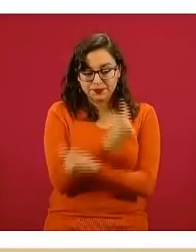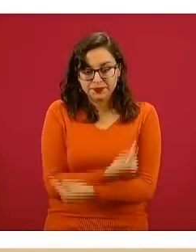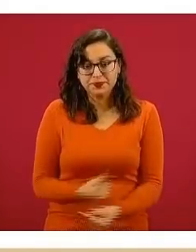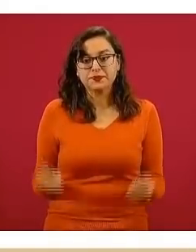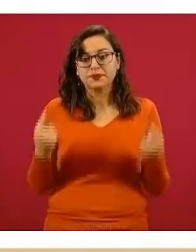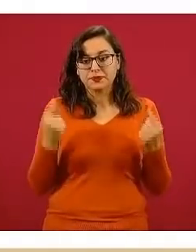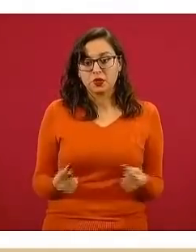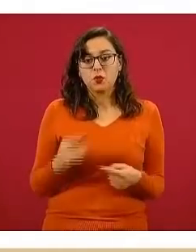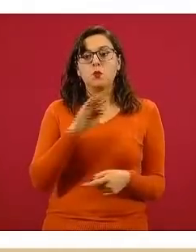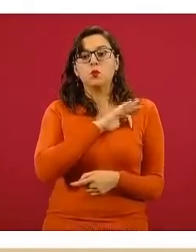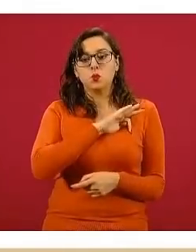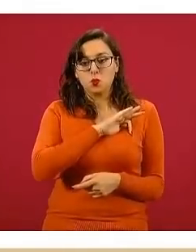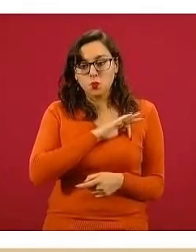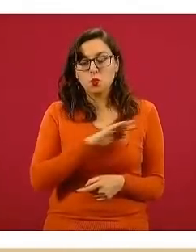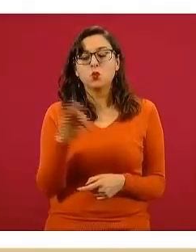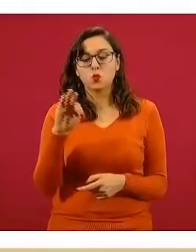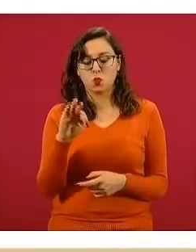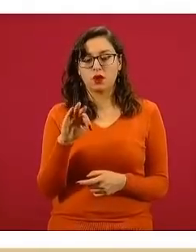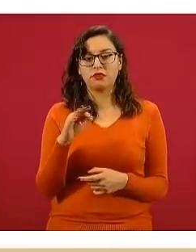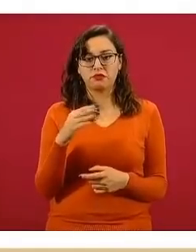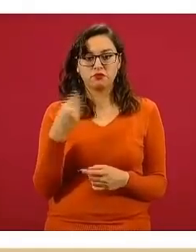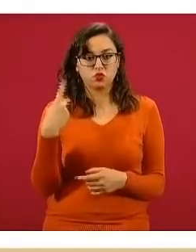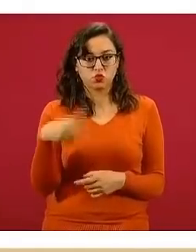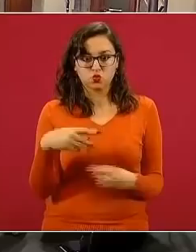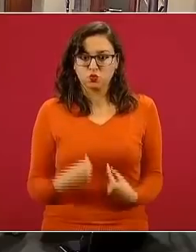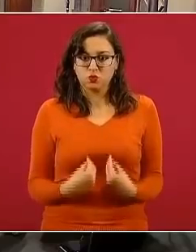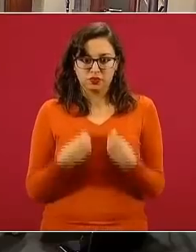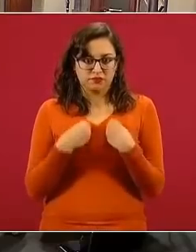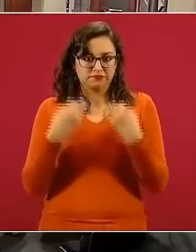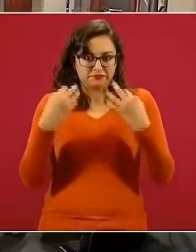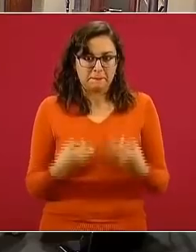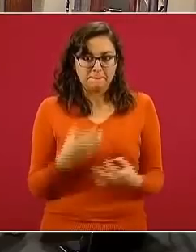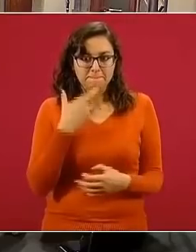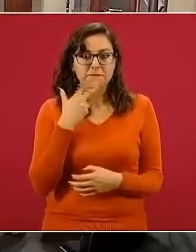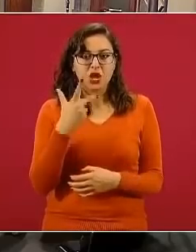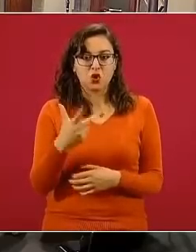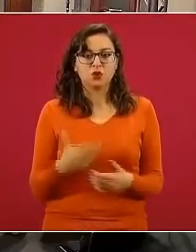herramientas para tener las competencias adecuadas en su vida. La siguiente, por favor.